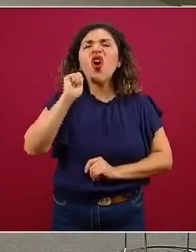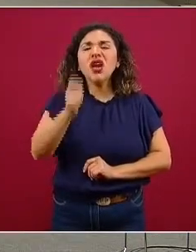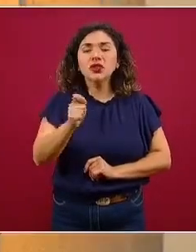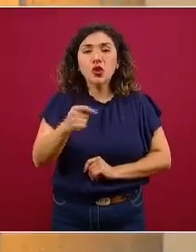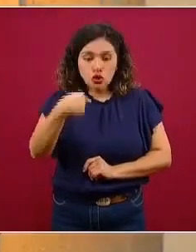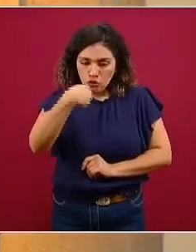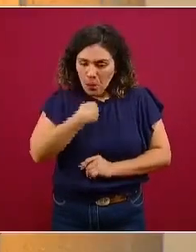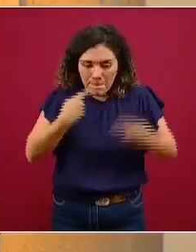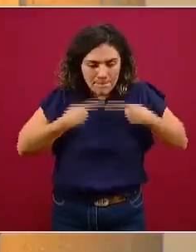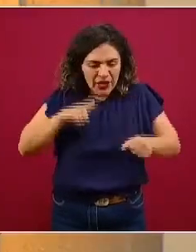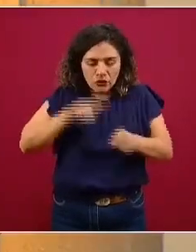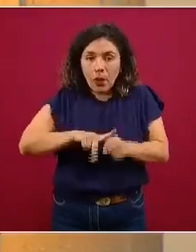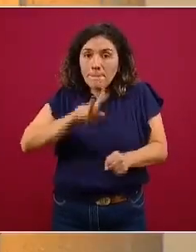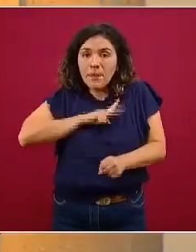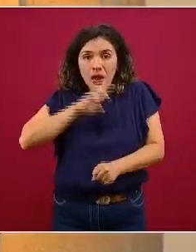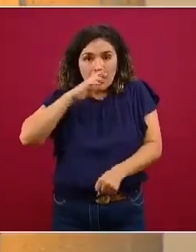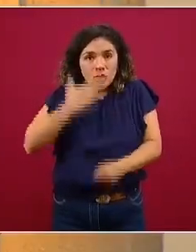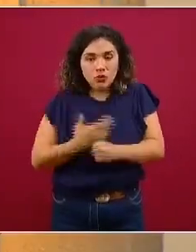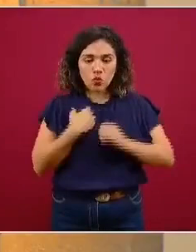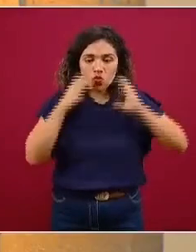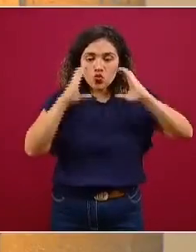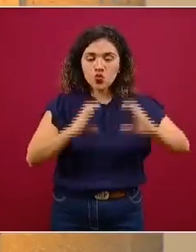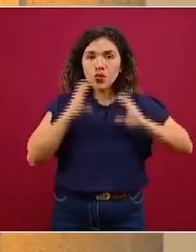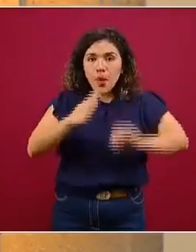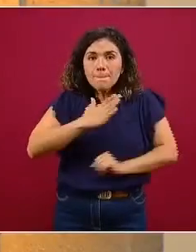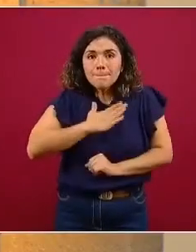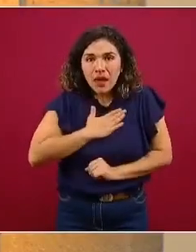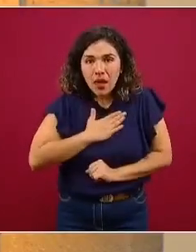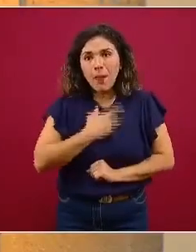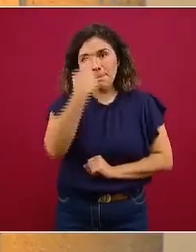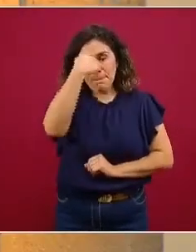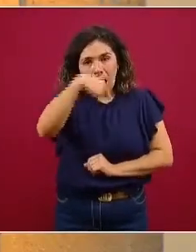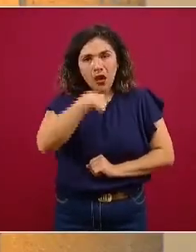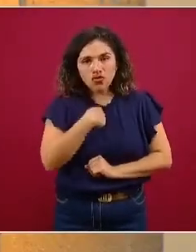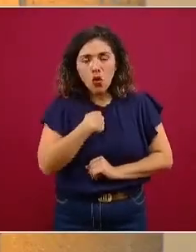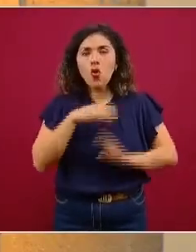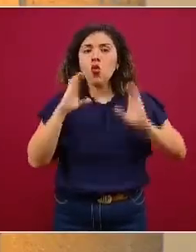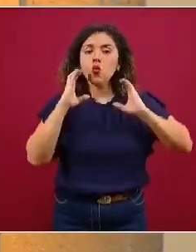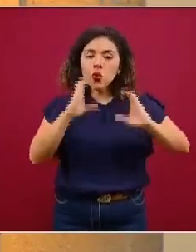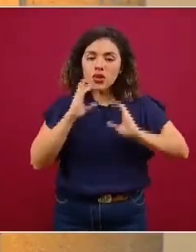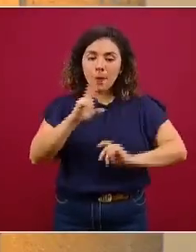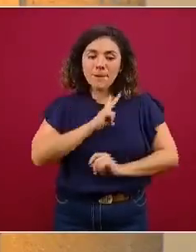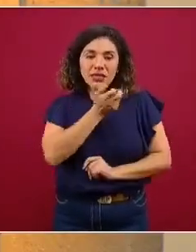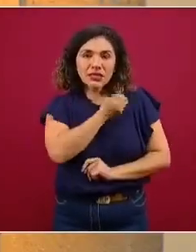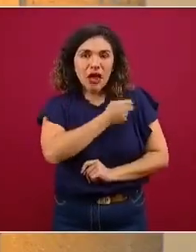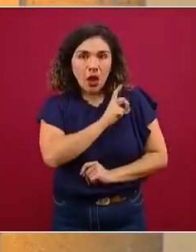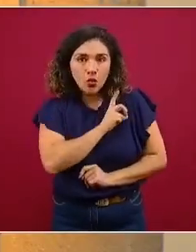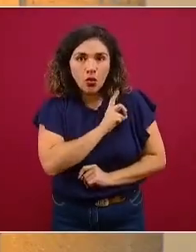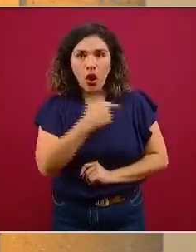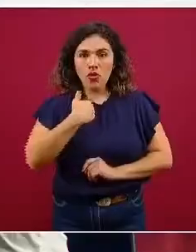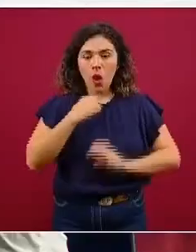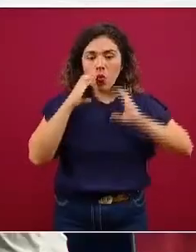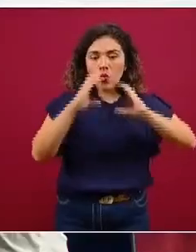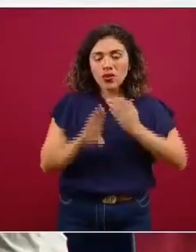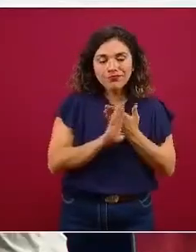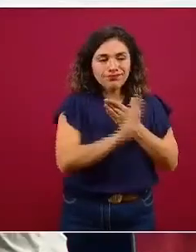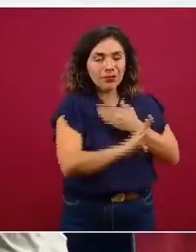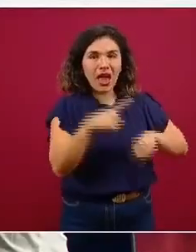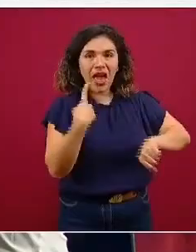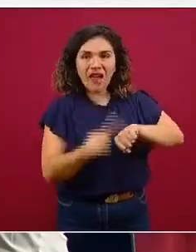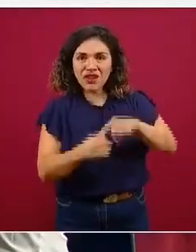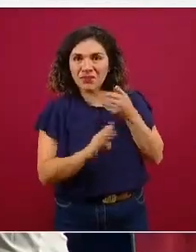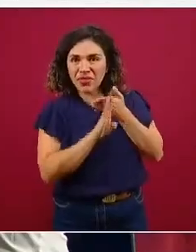por nosotros mismos, sobre todo para poder establecer y mantener nuestra salud y sobre todo prevenir la enfermedad.